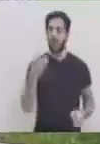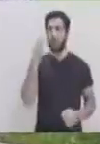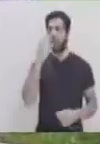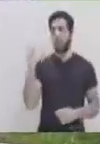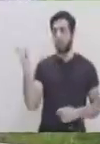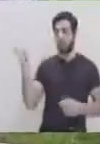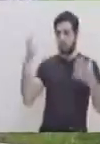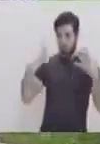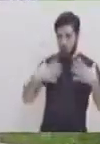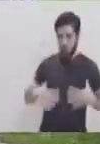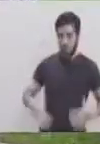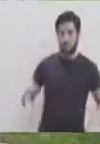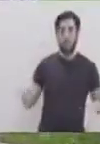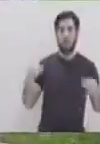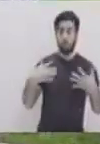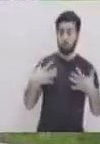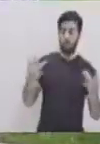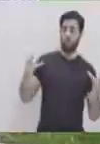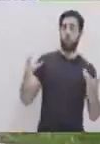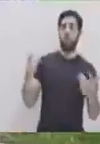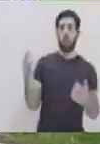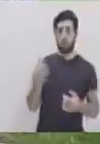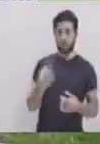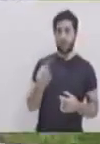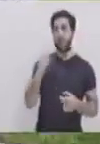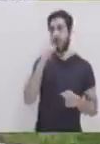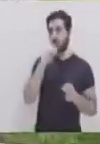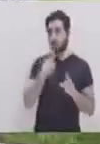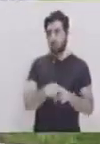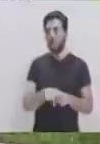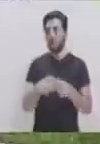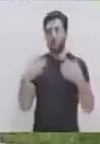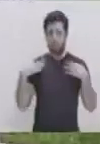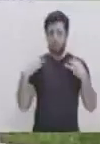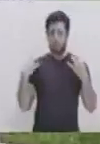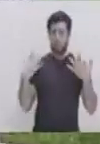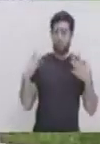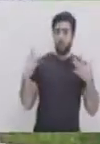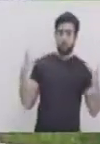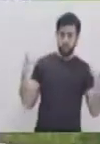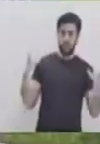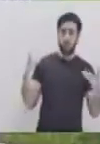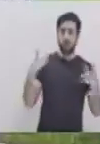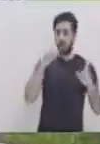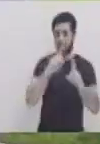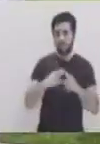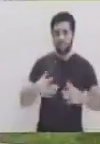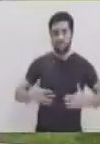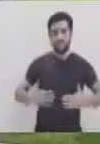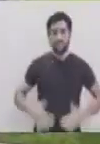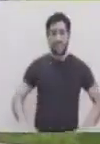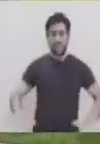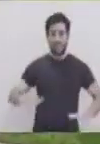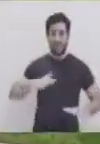muy pronunciados. Y también acompañada de una falda que se utiliza